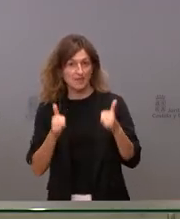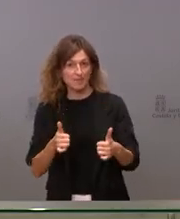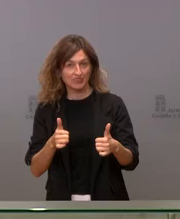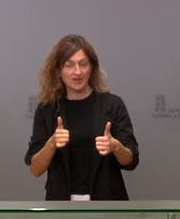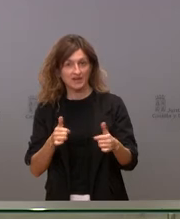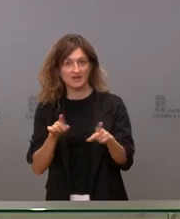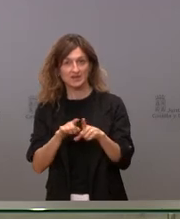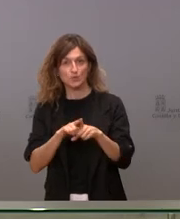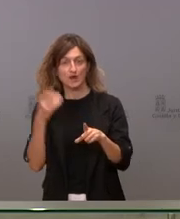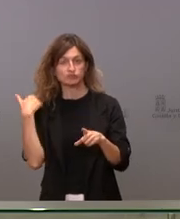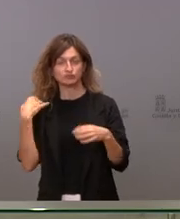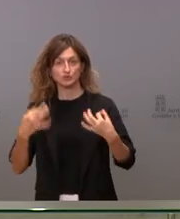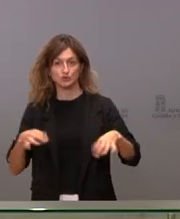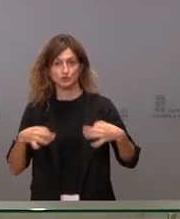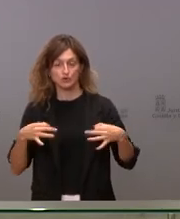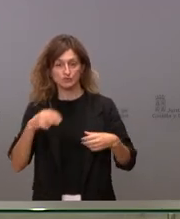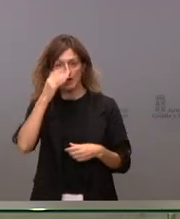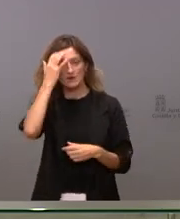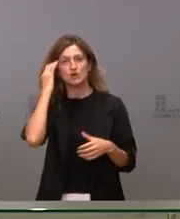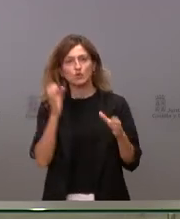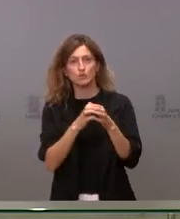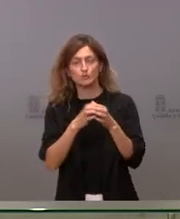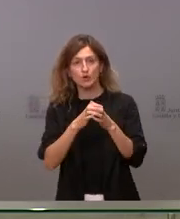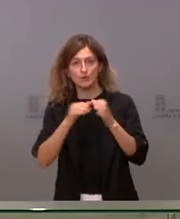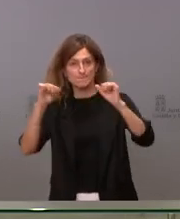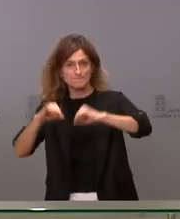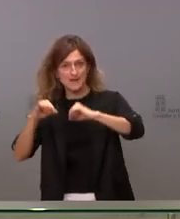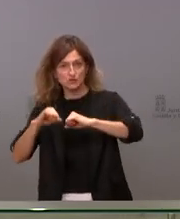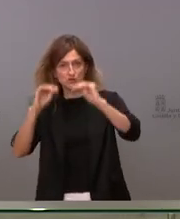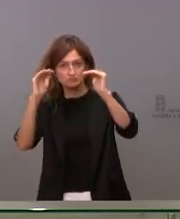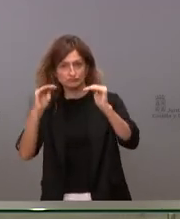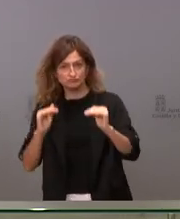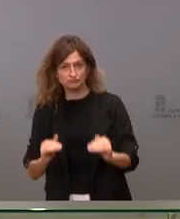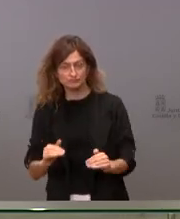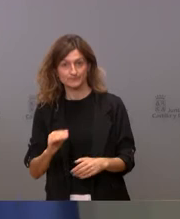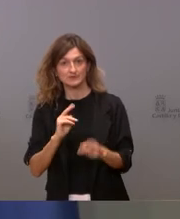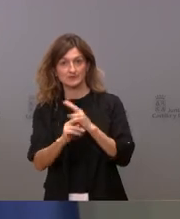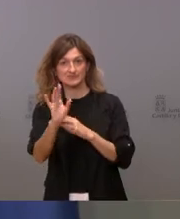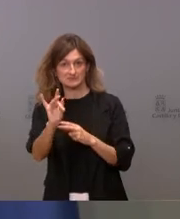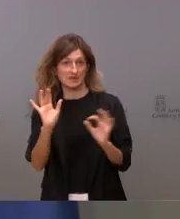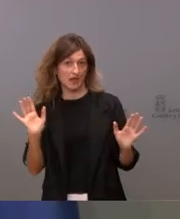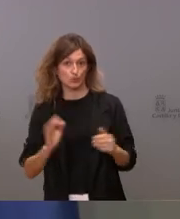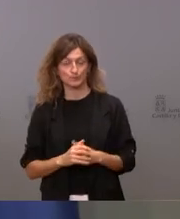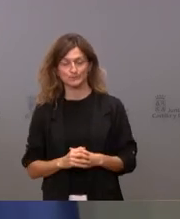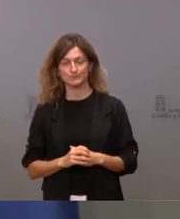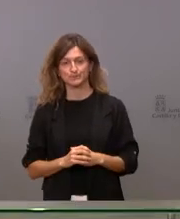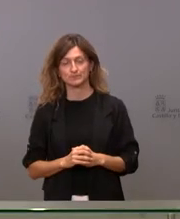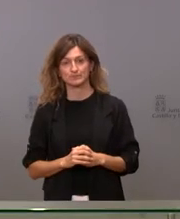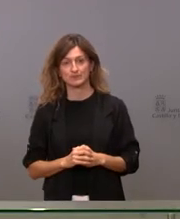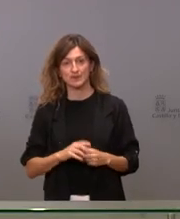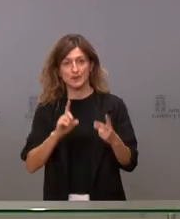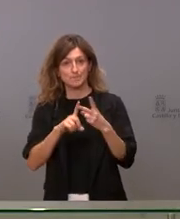arrancó la vacunación normal con los grupos de mayor edad y a partir de ahí vamos bajando. Sí. Y luego quería